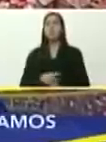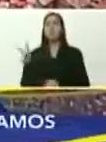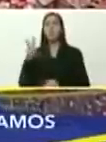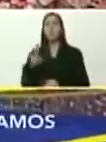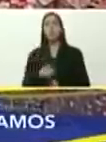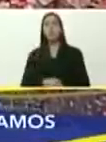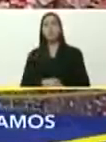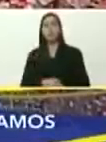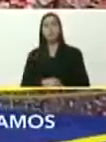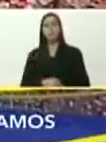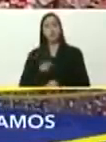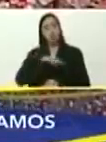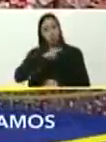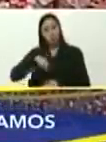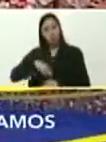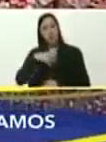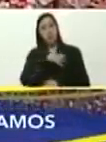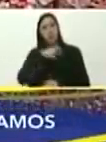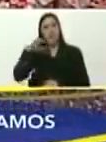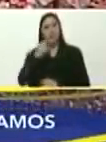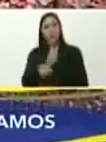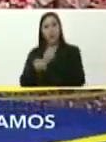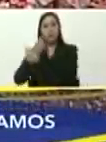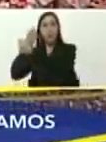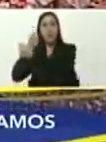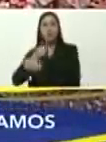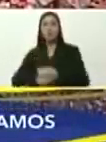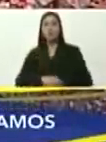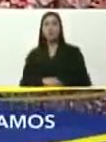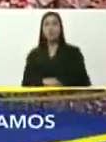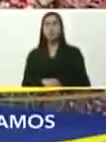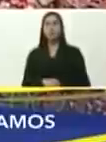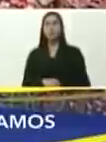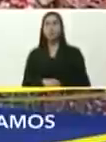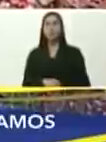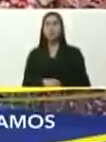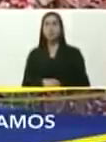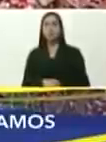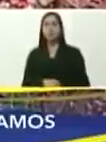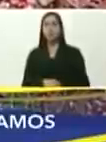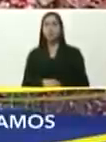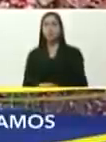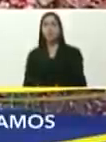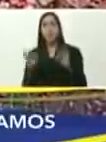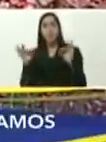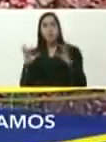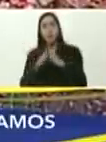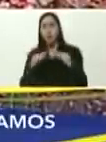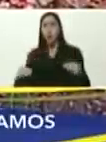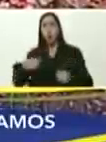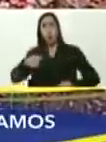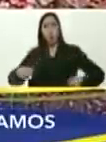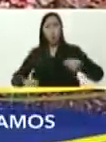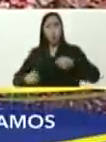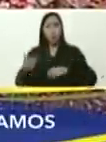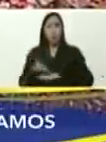para nuestra patria amada, bueno, precisamente, todos estos autobuses